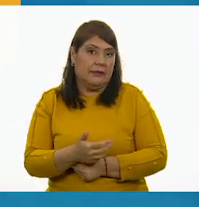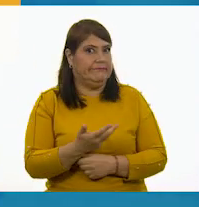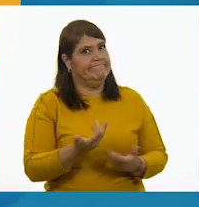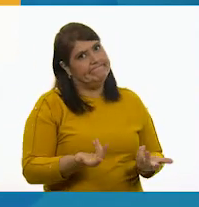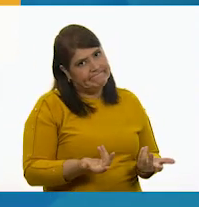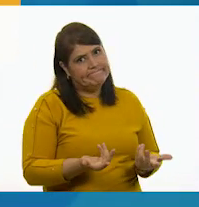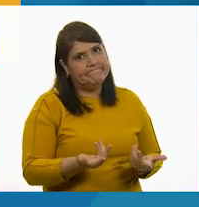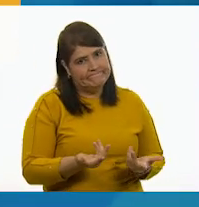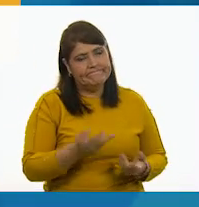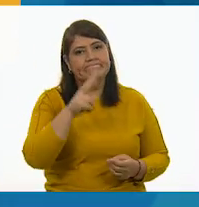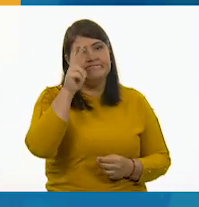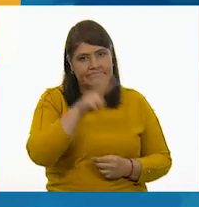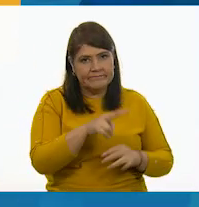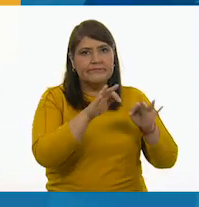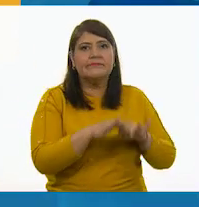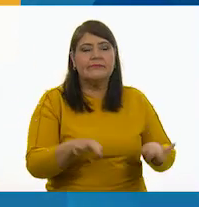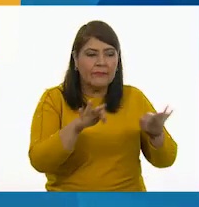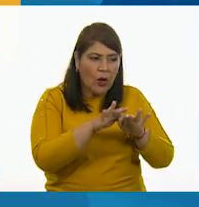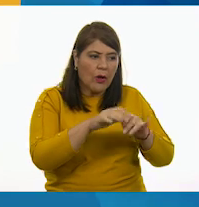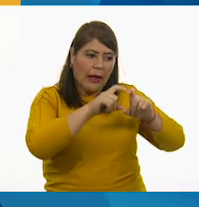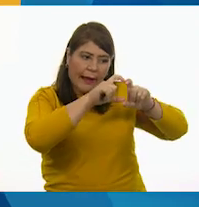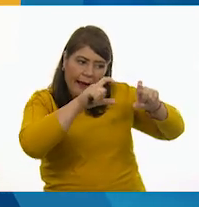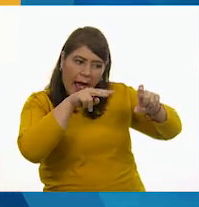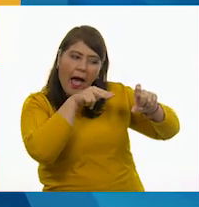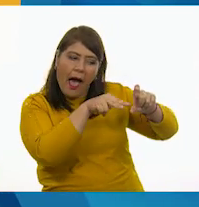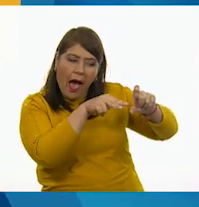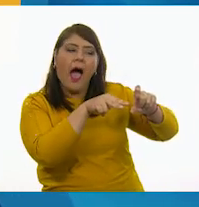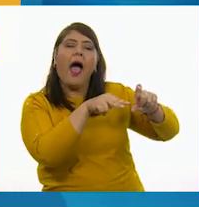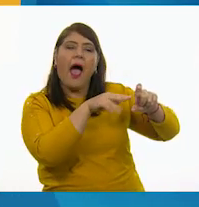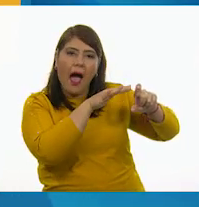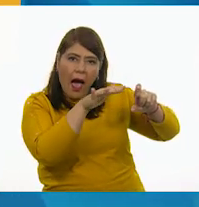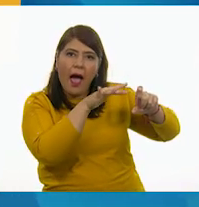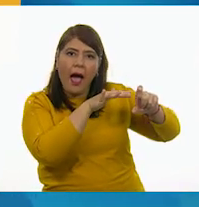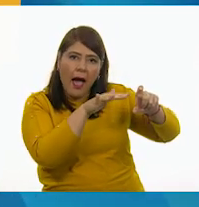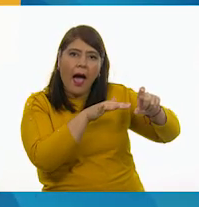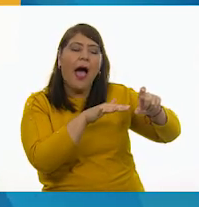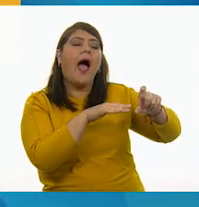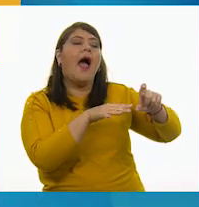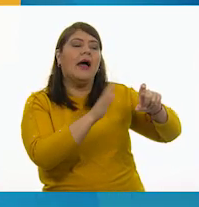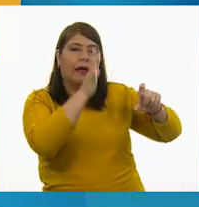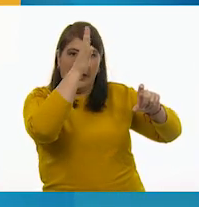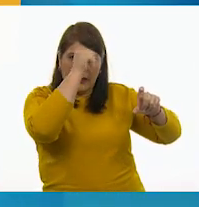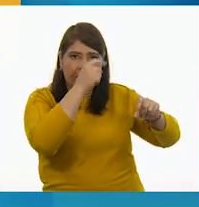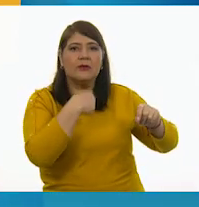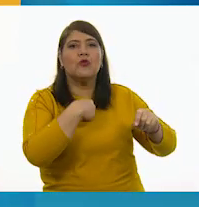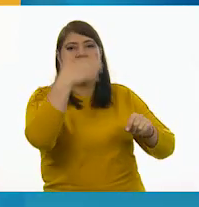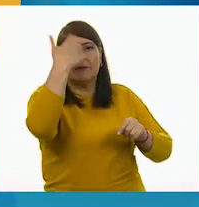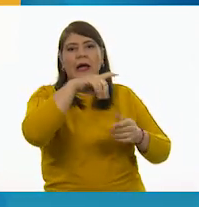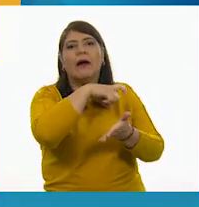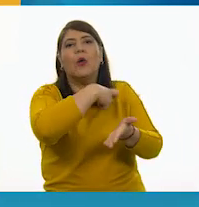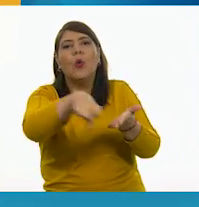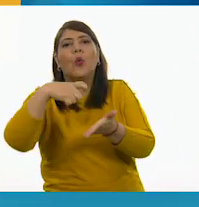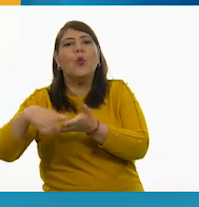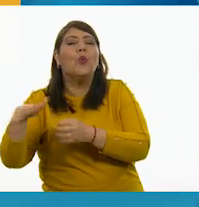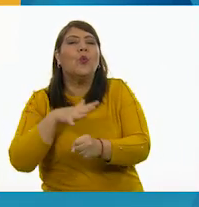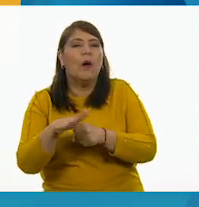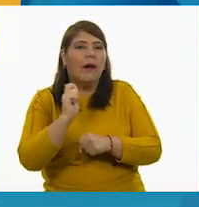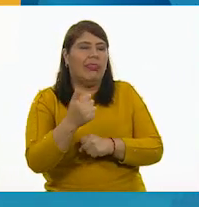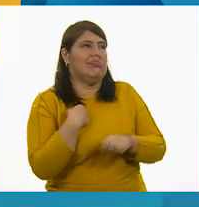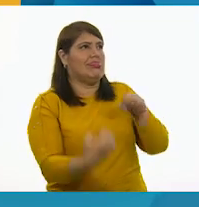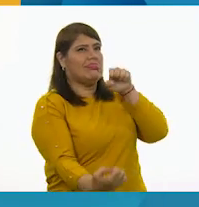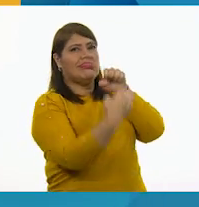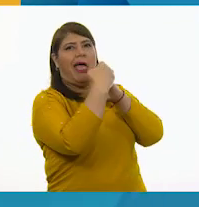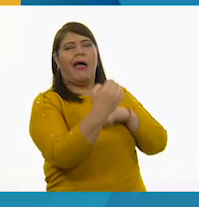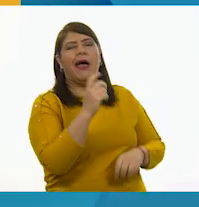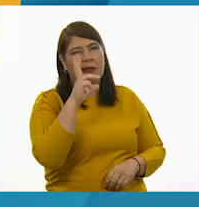este, es muy importante aprender a leerlas para saber lo que vamos a comprar y que no nos vean, este, la cara, ¿verdad?